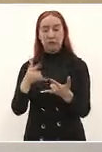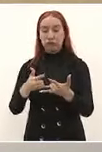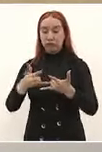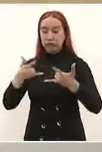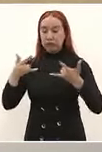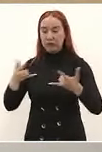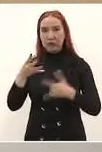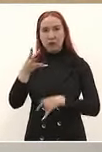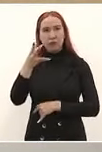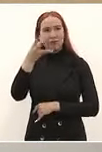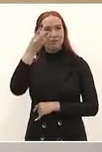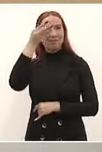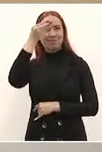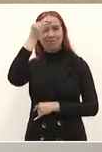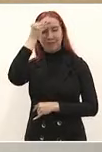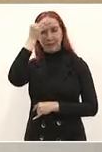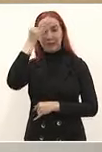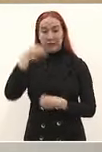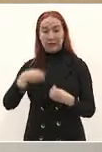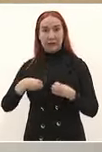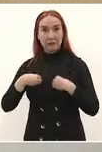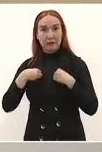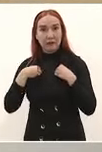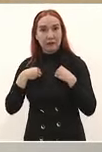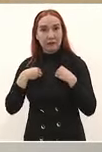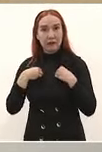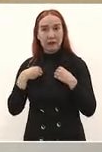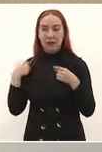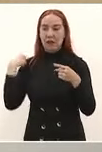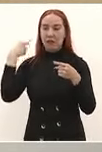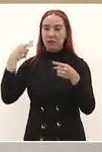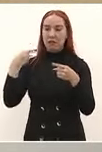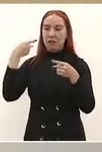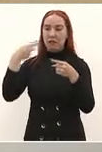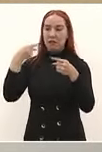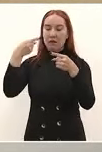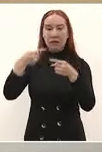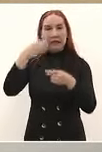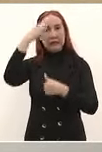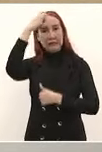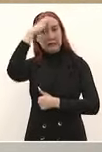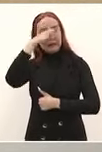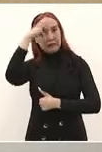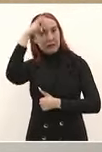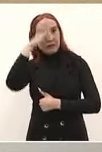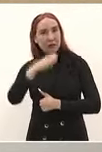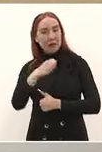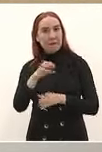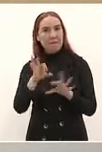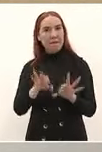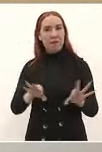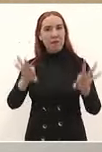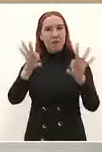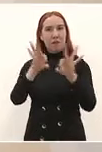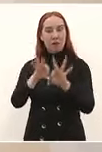y quien no sabe de dónde viene difícilmente va a saber